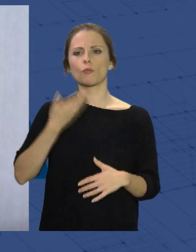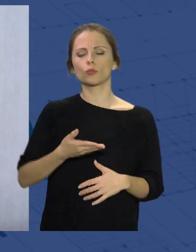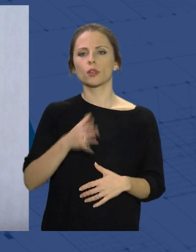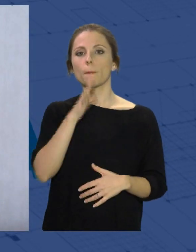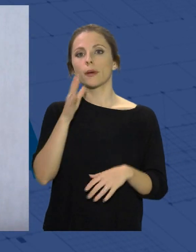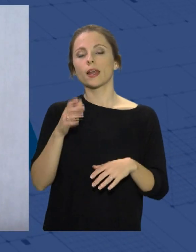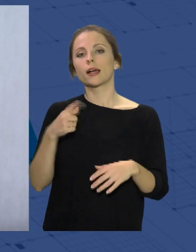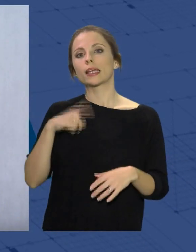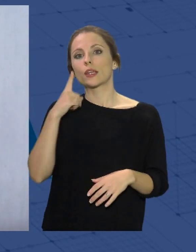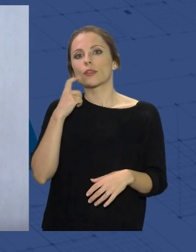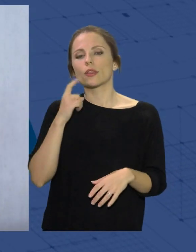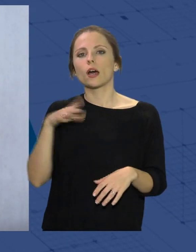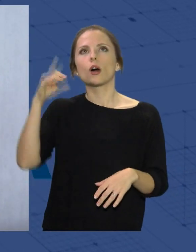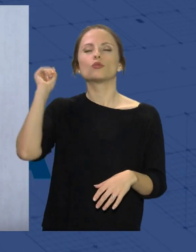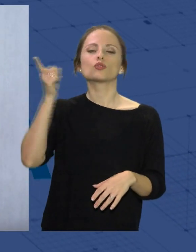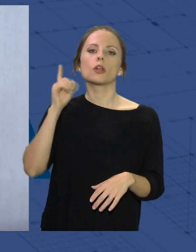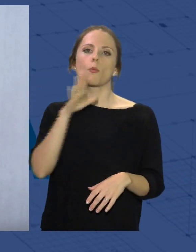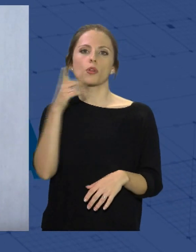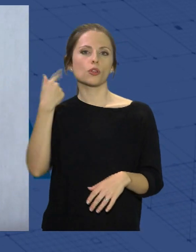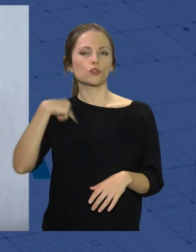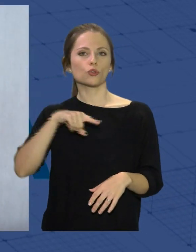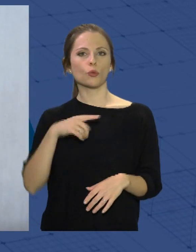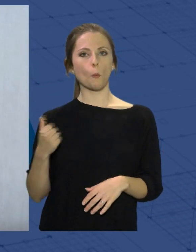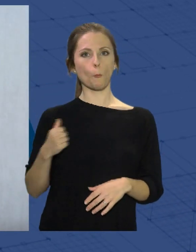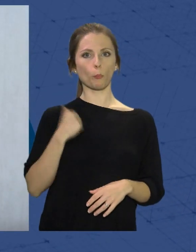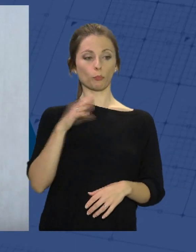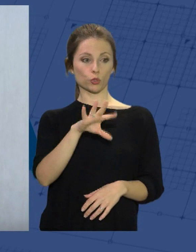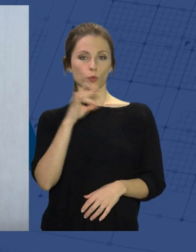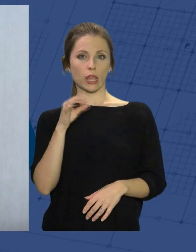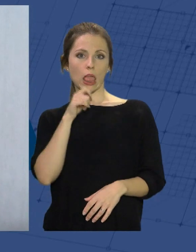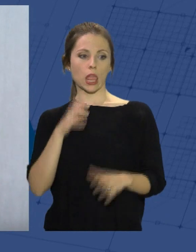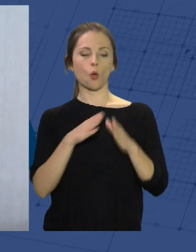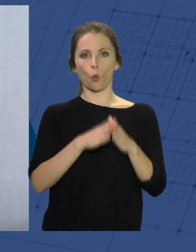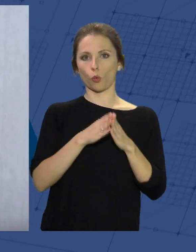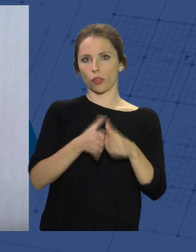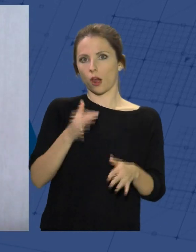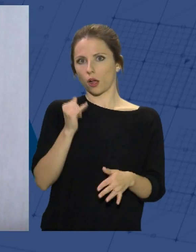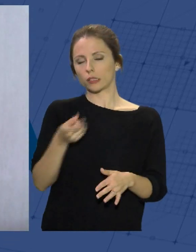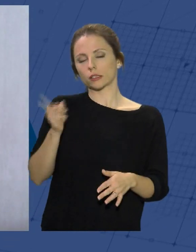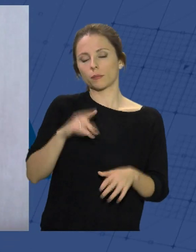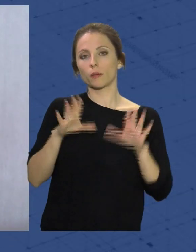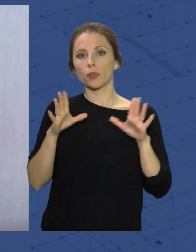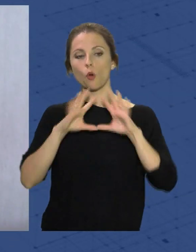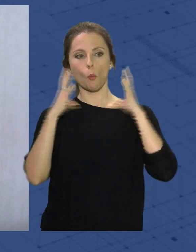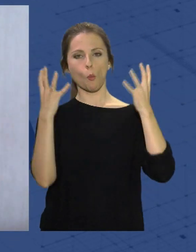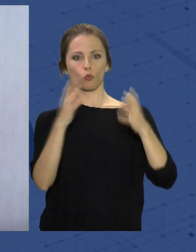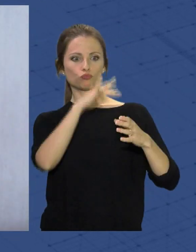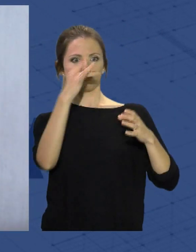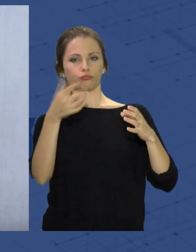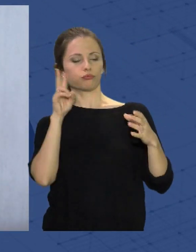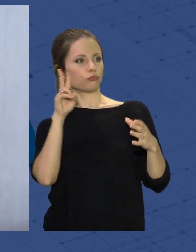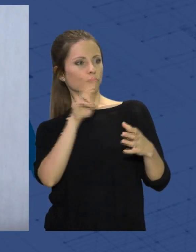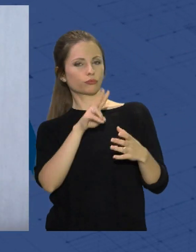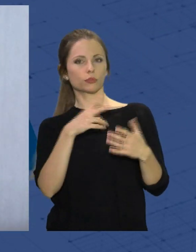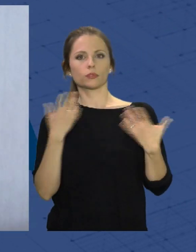porque tenemos la posibilidad de tener cruceristas, sino porque nos muestra también al mundo y somos capaces de que la gente